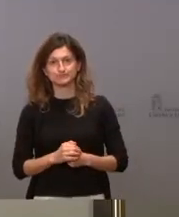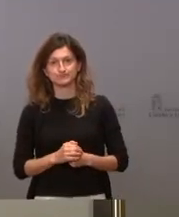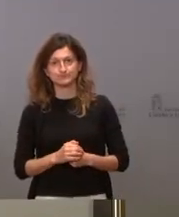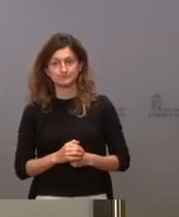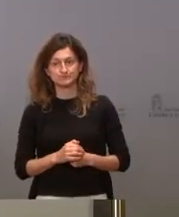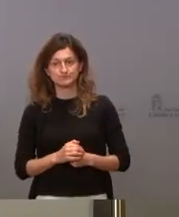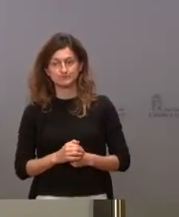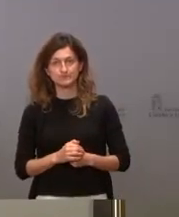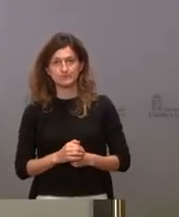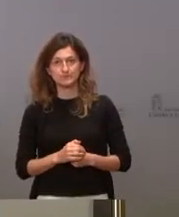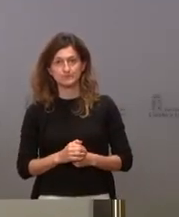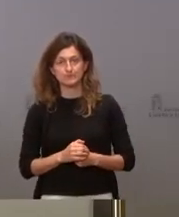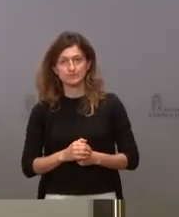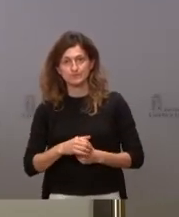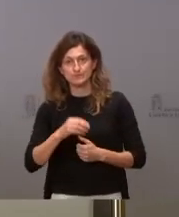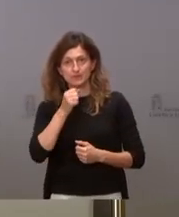Sí, buenas.